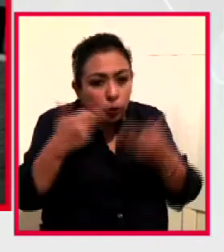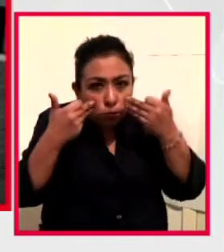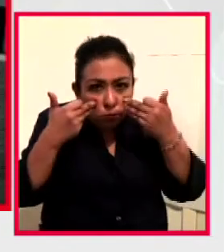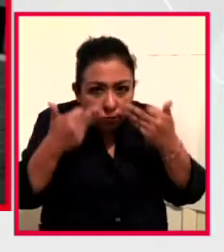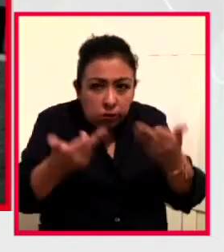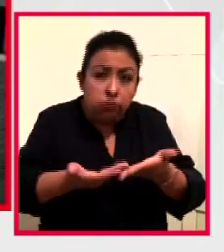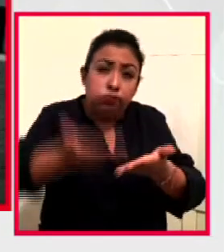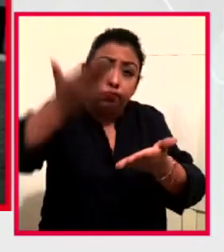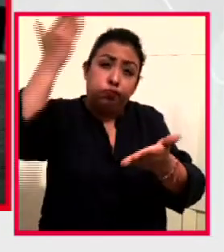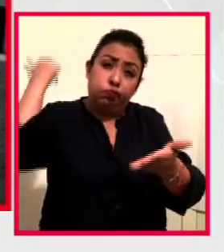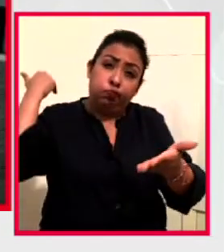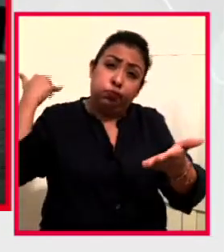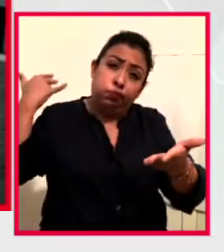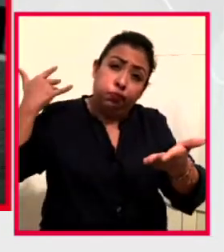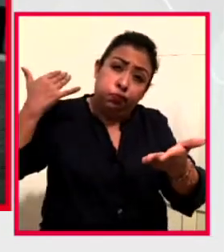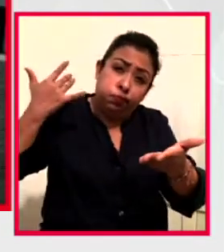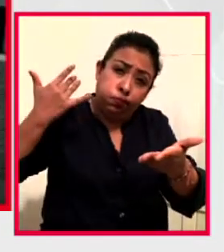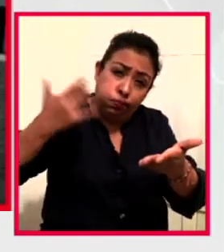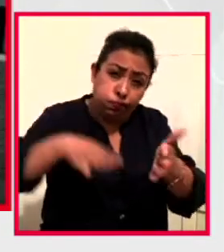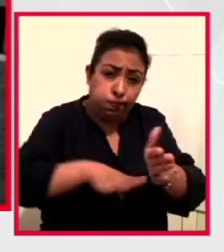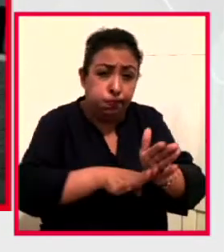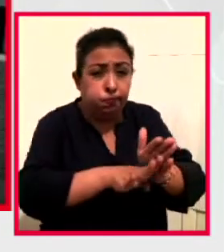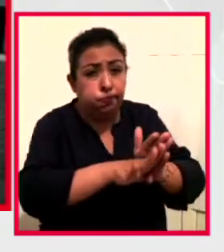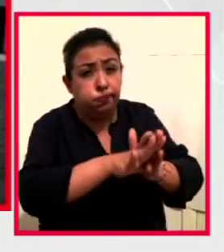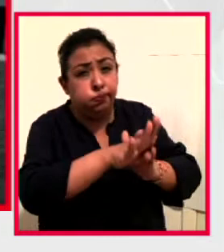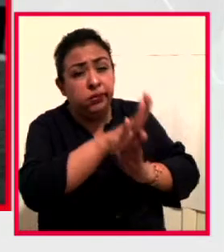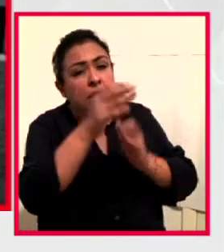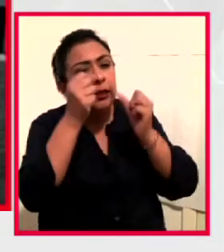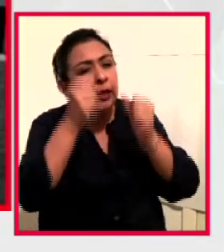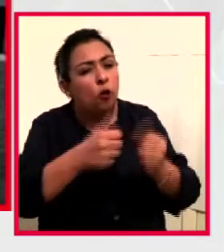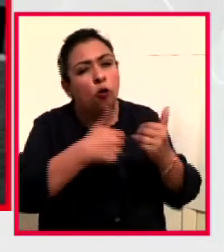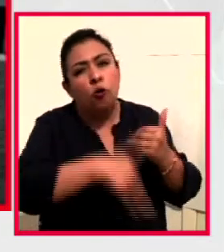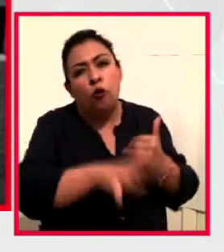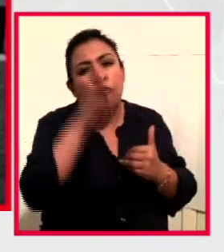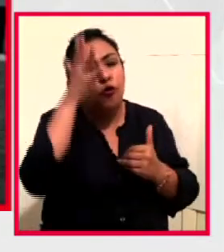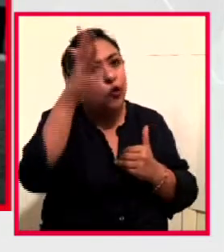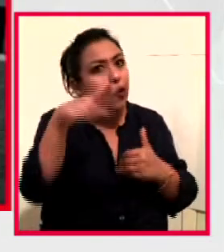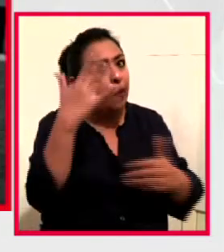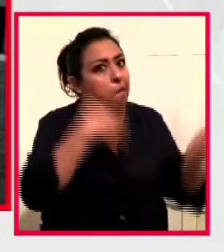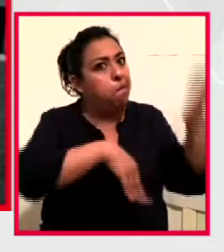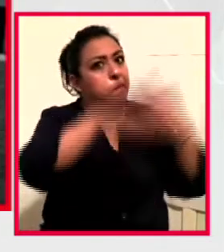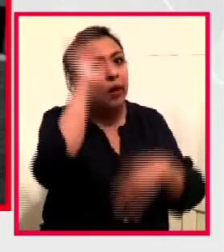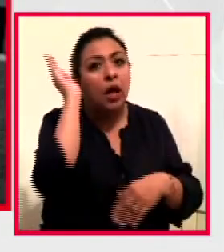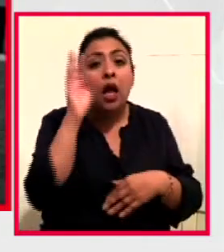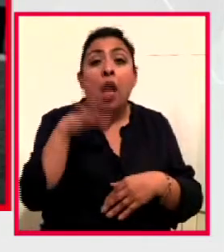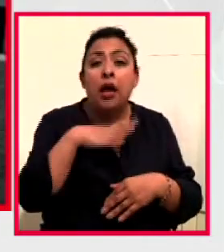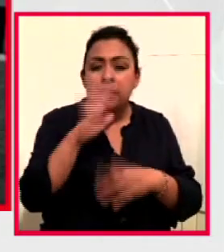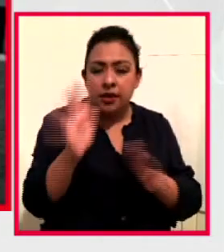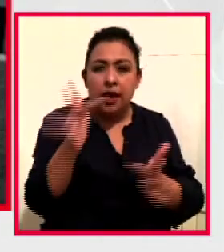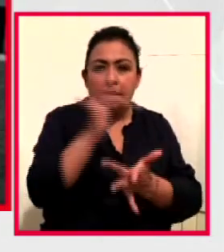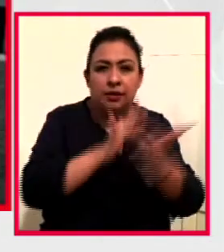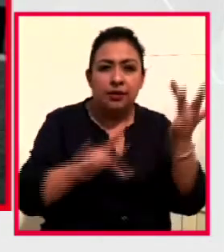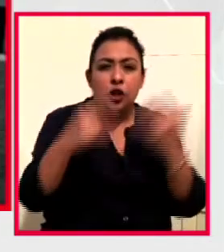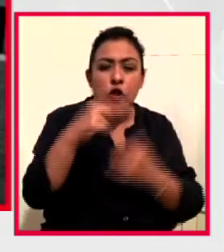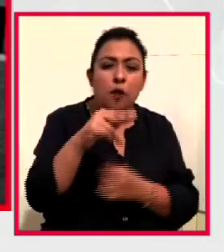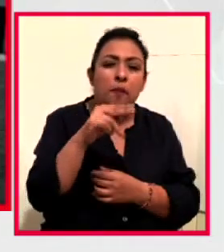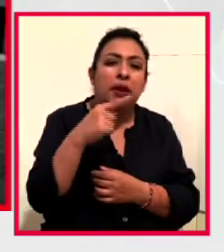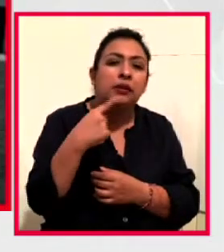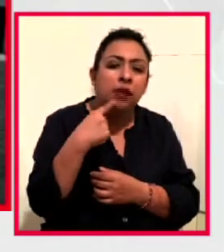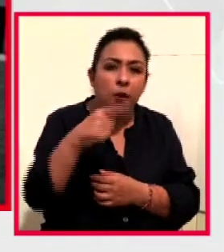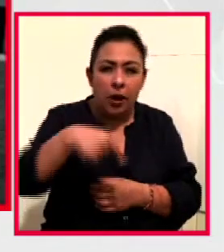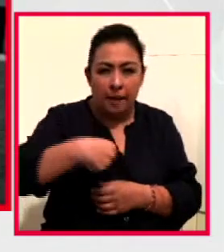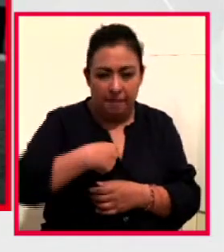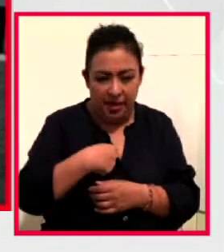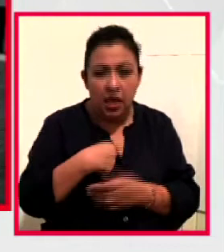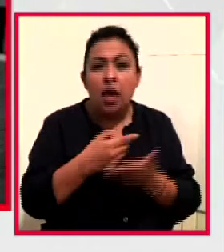trepidante creciendo y que seguramente va a llegar muy lejos. Está este disco ya circulando, el de Sabor a mí, pero sabemos que hay planes en puerta. ¿Qué